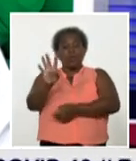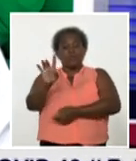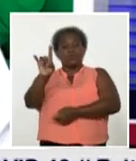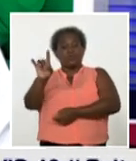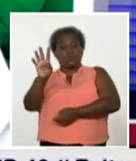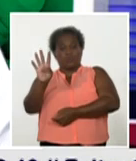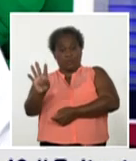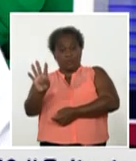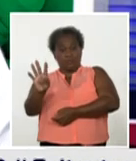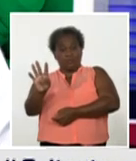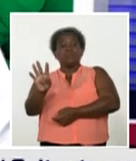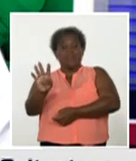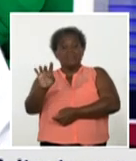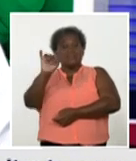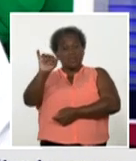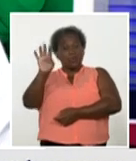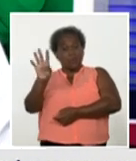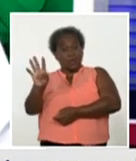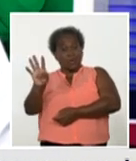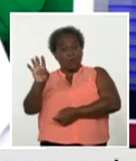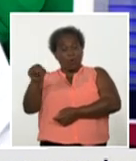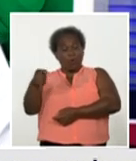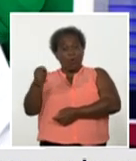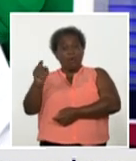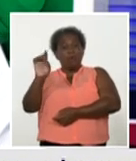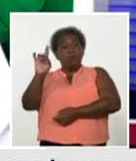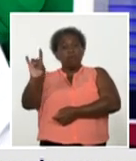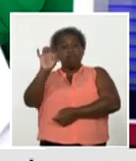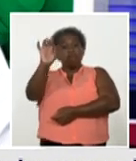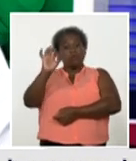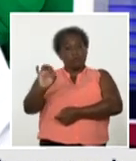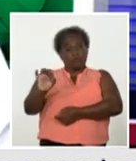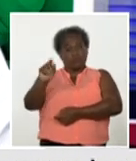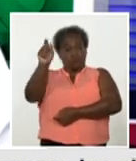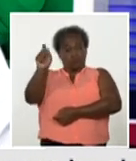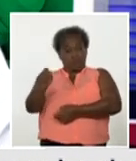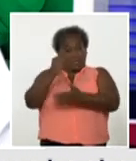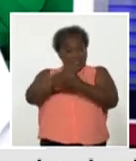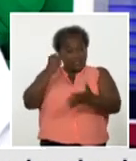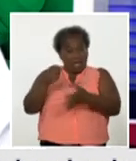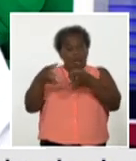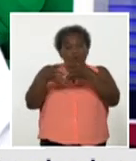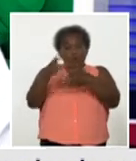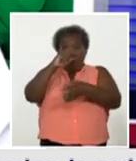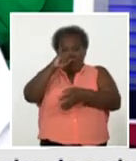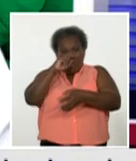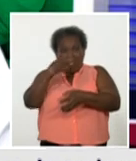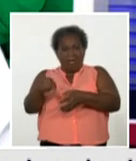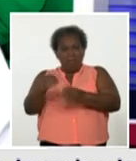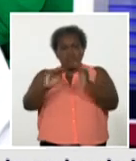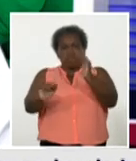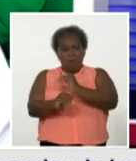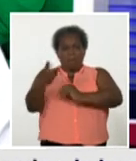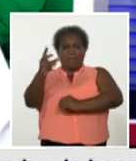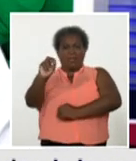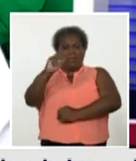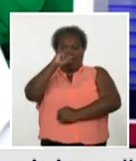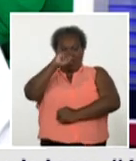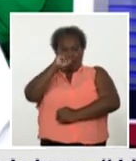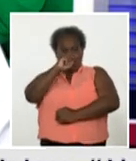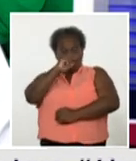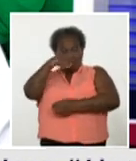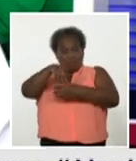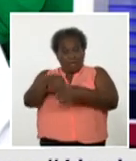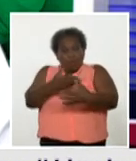,9% de los casos diagnosticados en este grupo de edad se han diagnosticado aquí en La